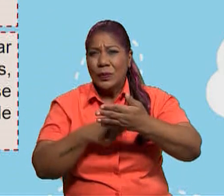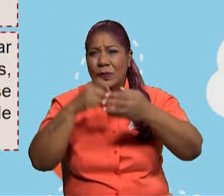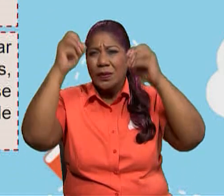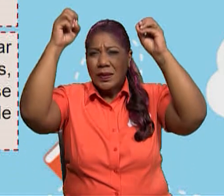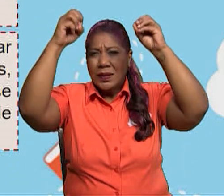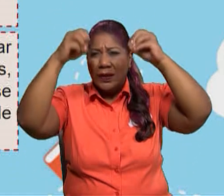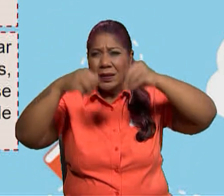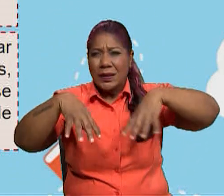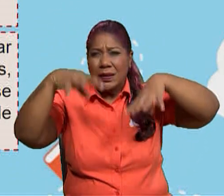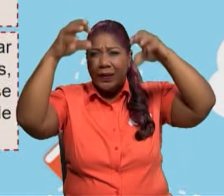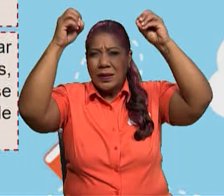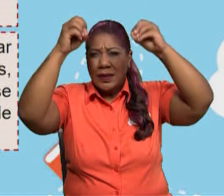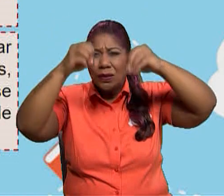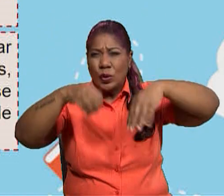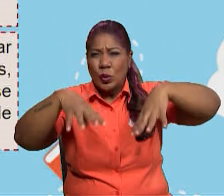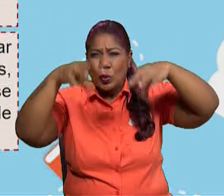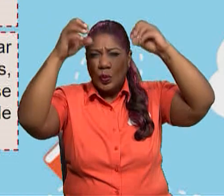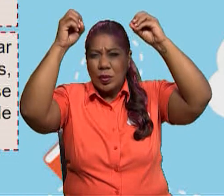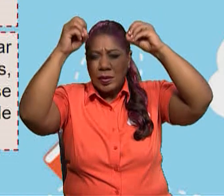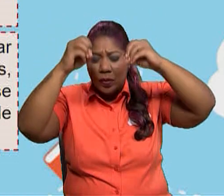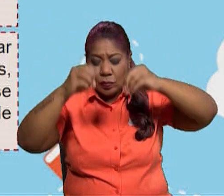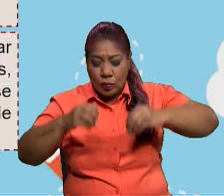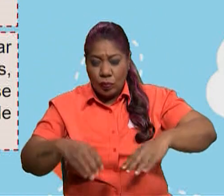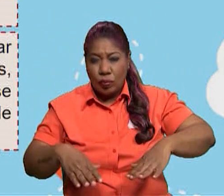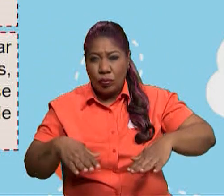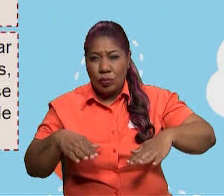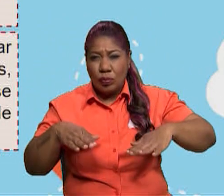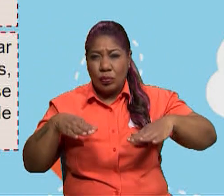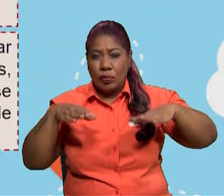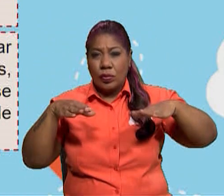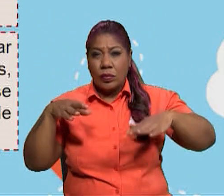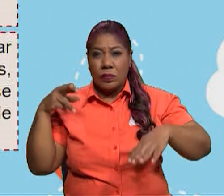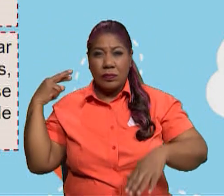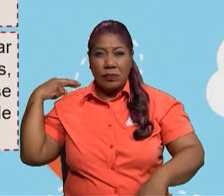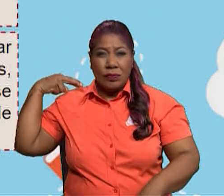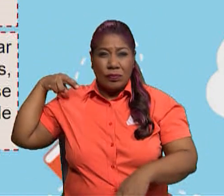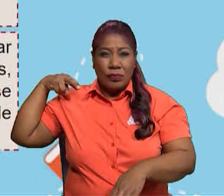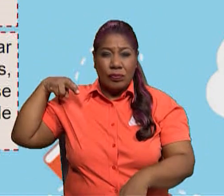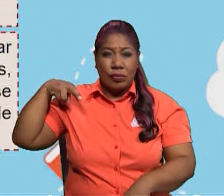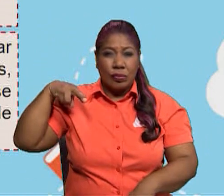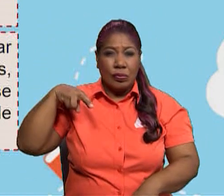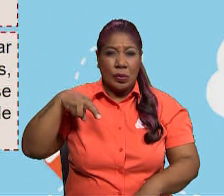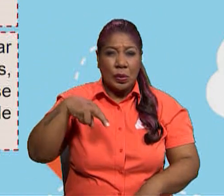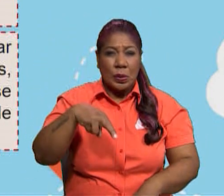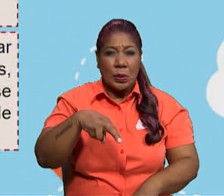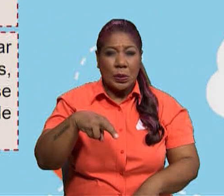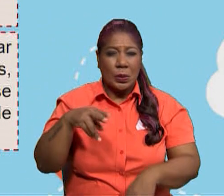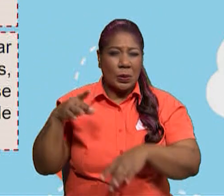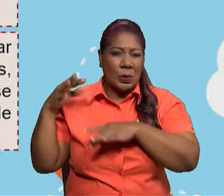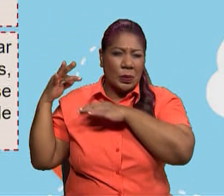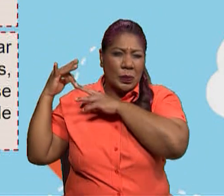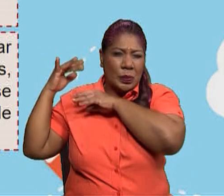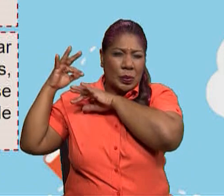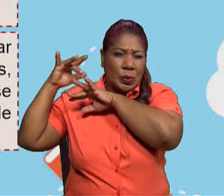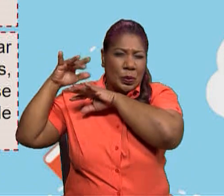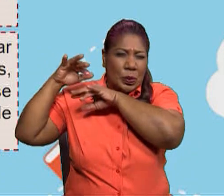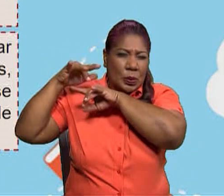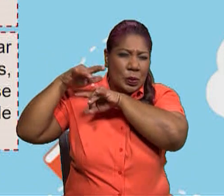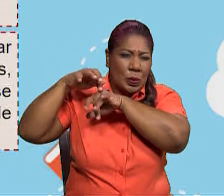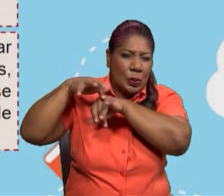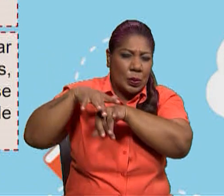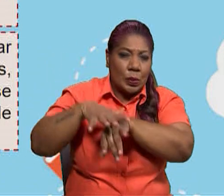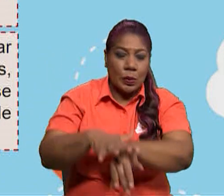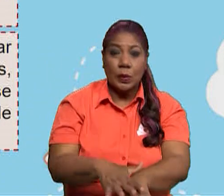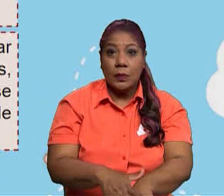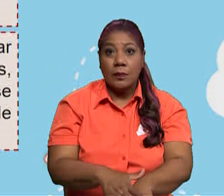desbordamiento de los ríos y deslizamientos de tierra. En estos casos, si vives muy cerca de los ríos